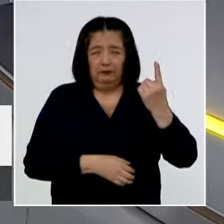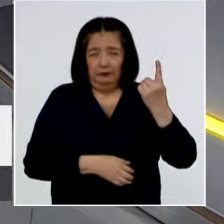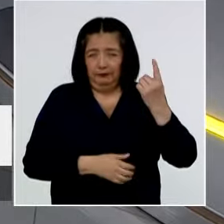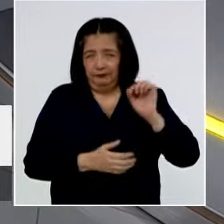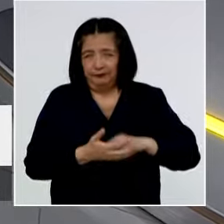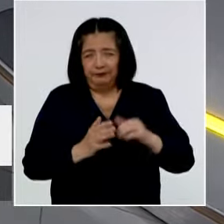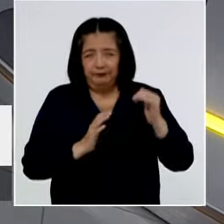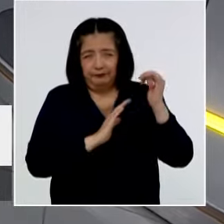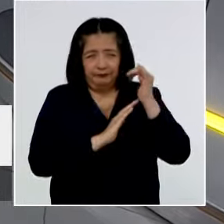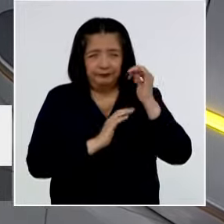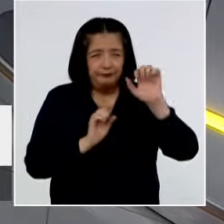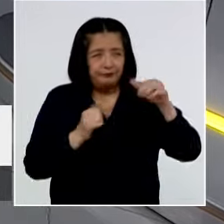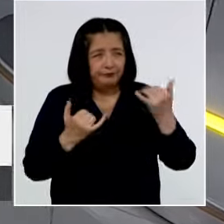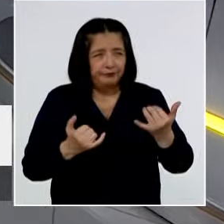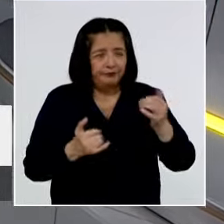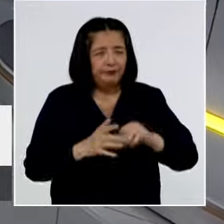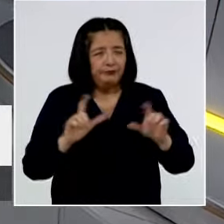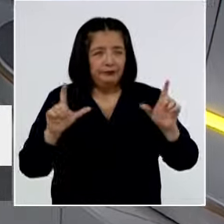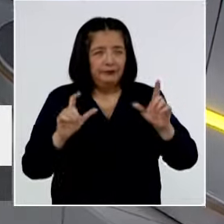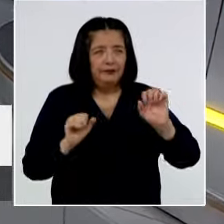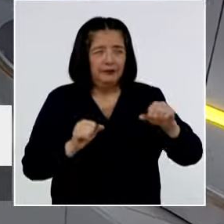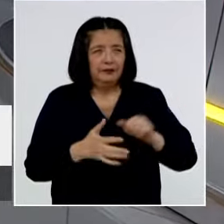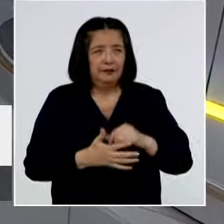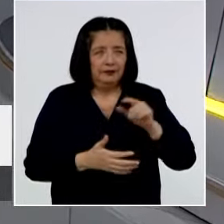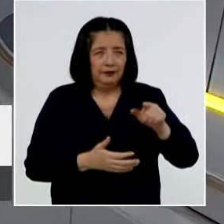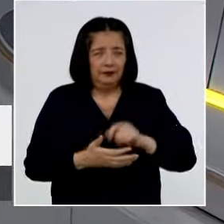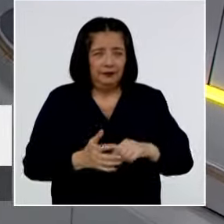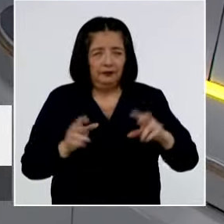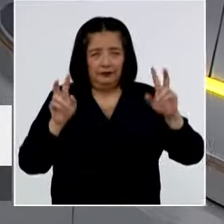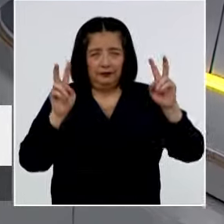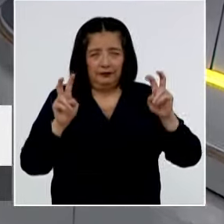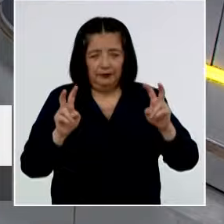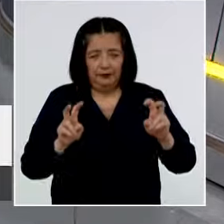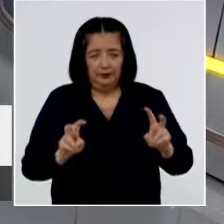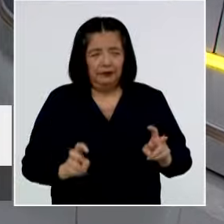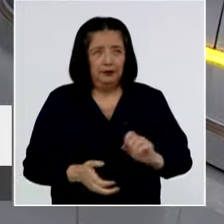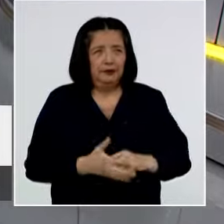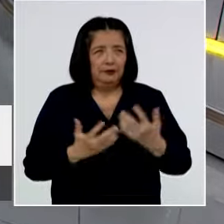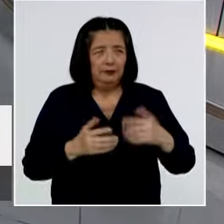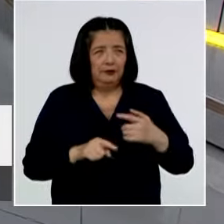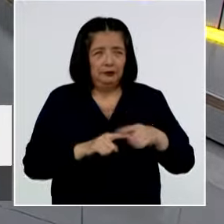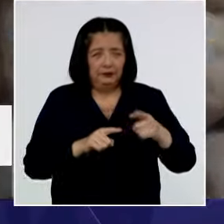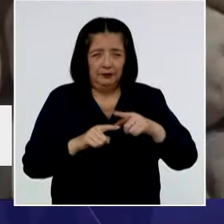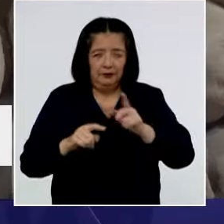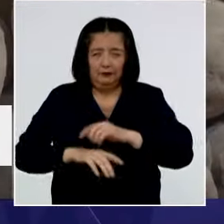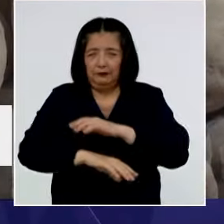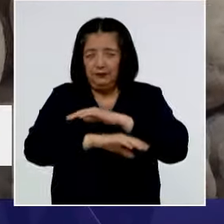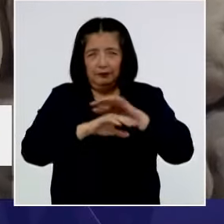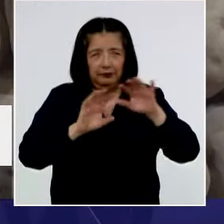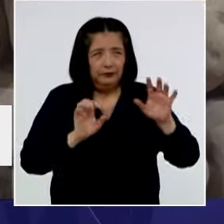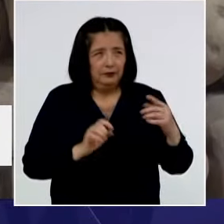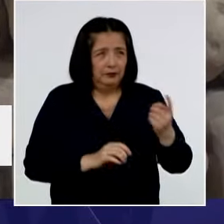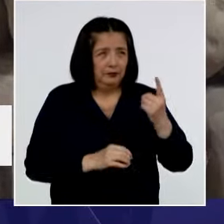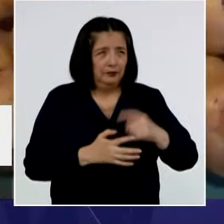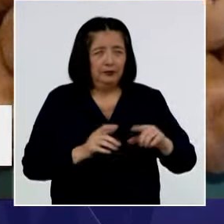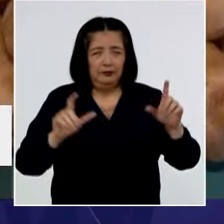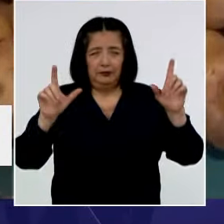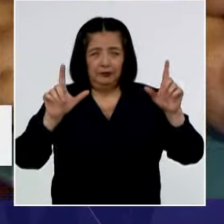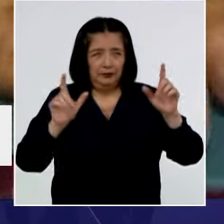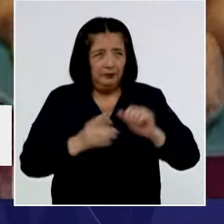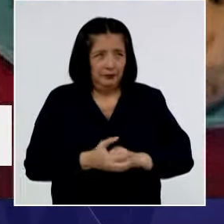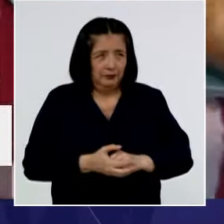comunicación en este momento que está apostando por estos contenidos, que son contenidos, además, multiplataforma, ¿no? Que no se quedan solamente en la pantalla